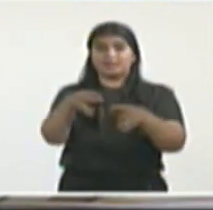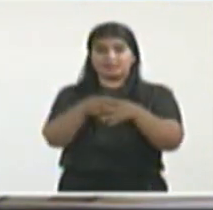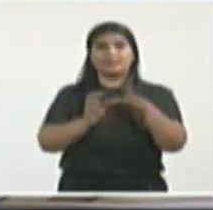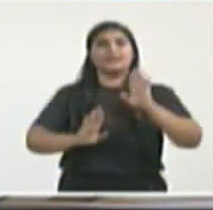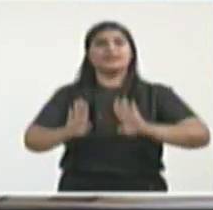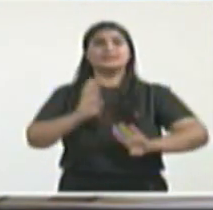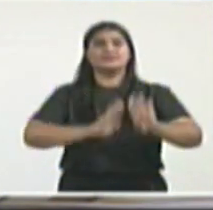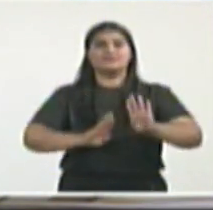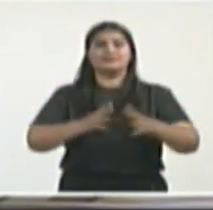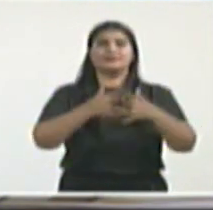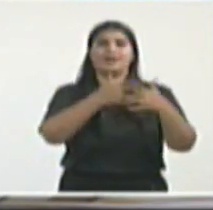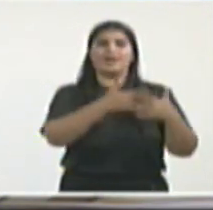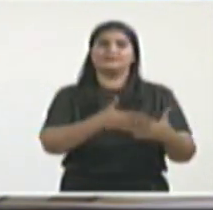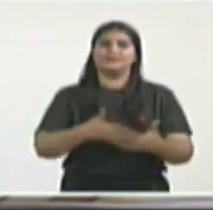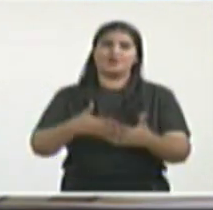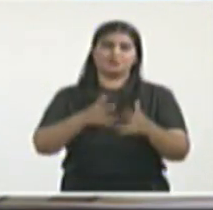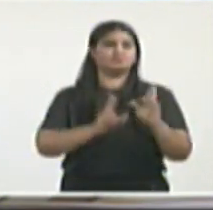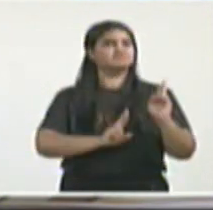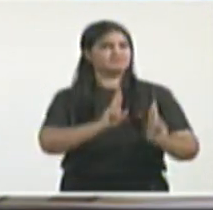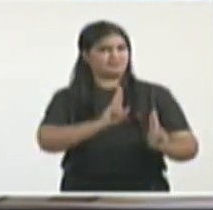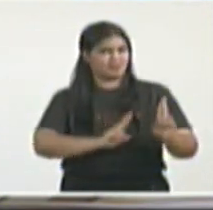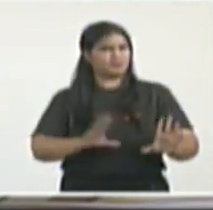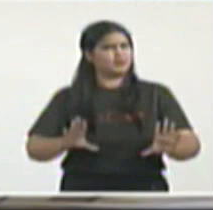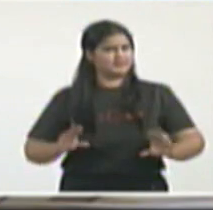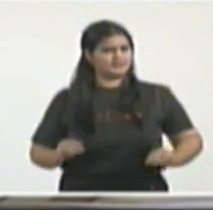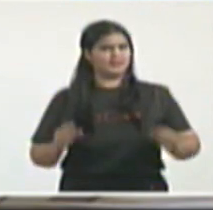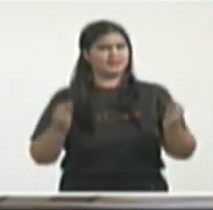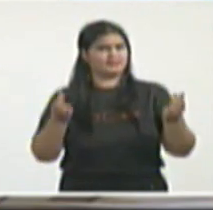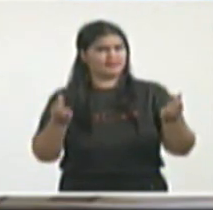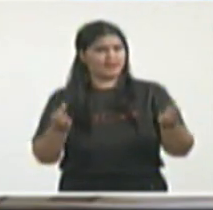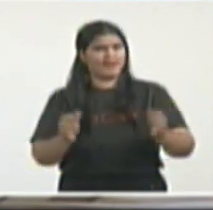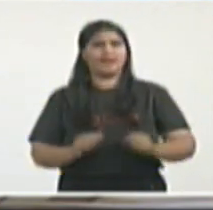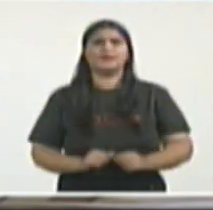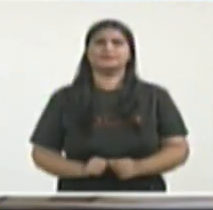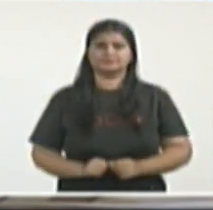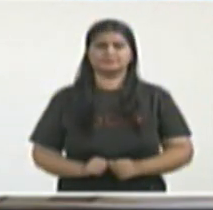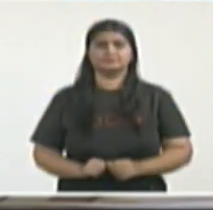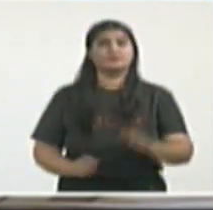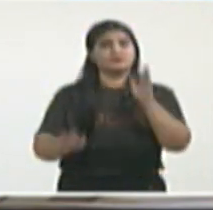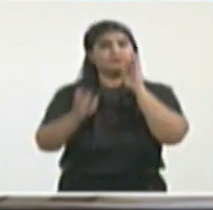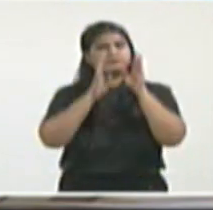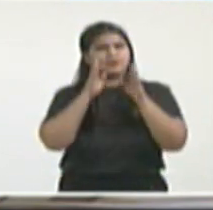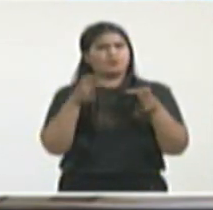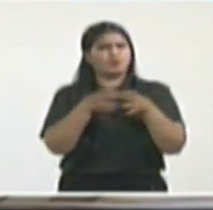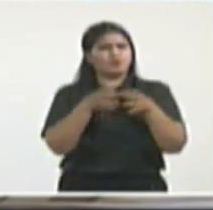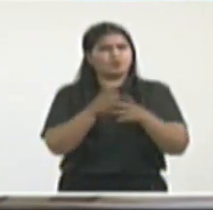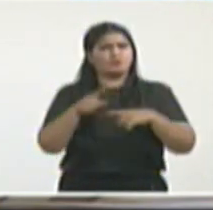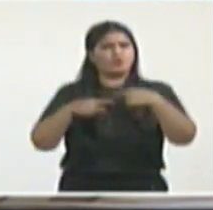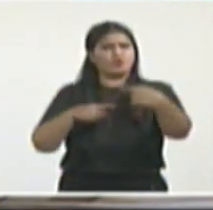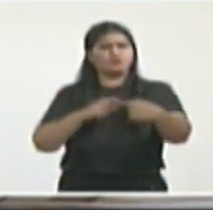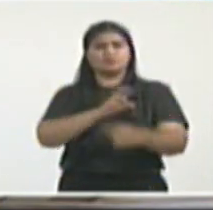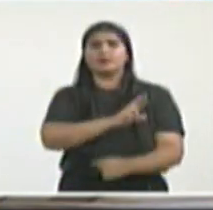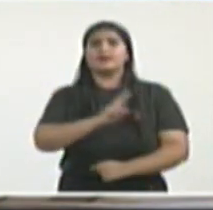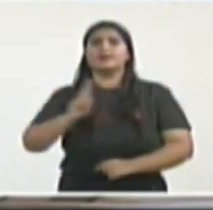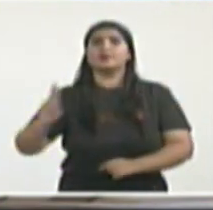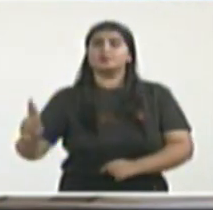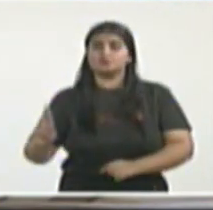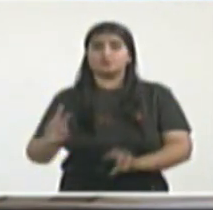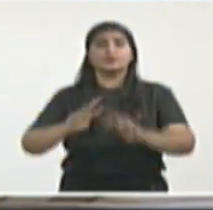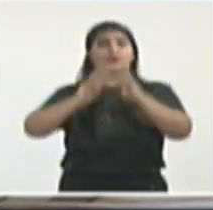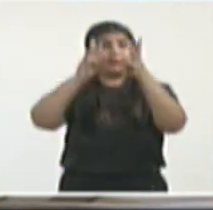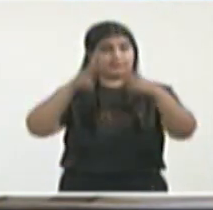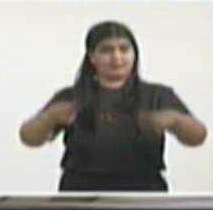conectados con una publicación financiada por el gobierno de los Estados Unidos, que es parte del